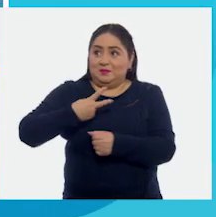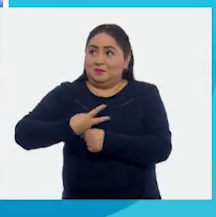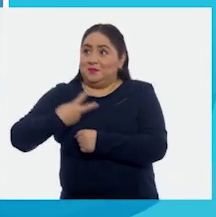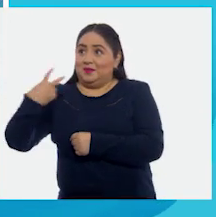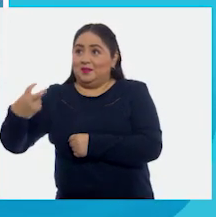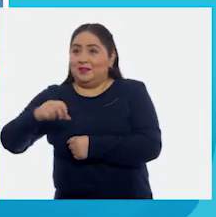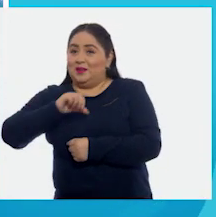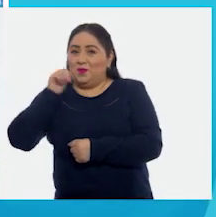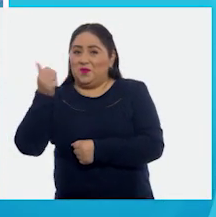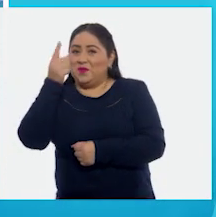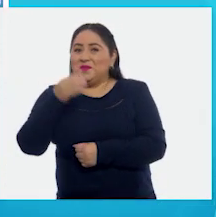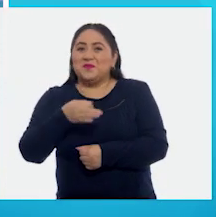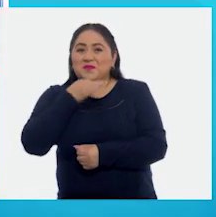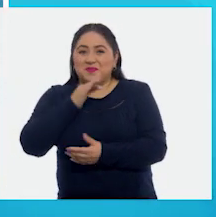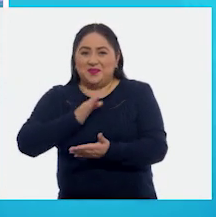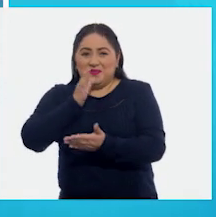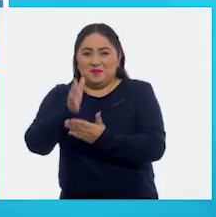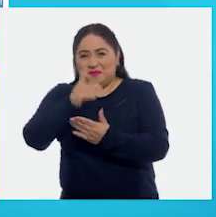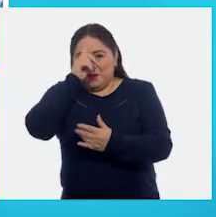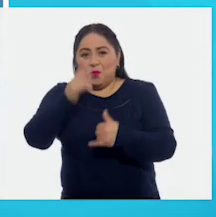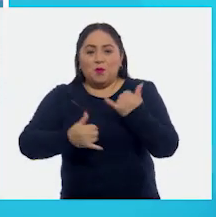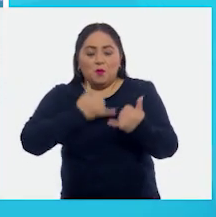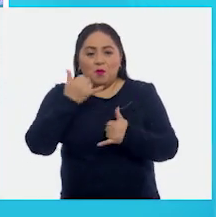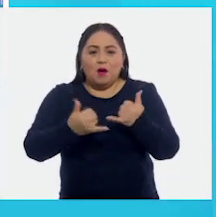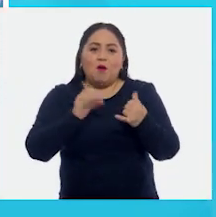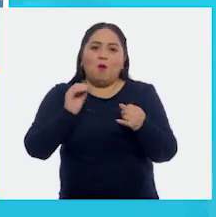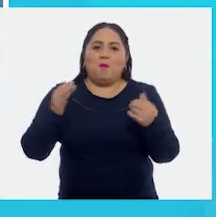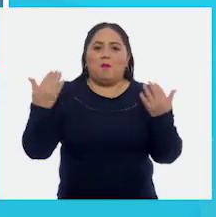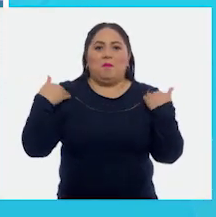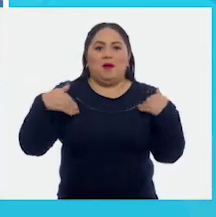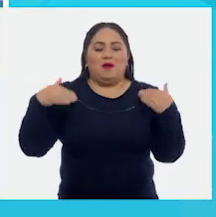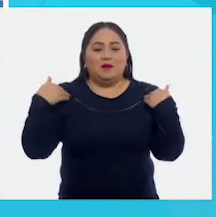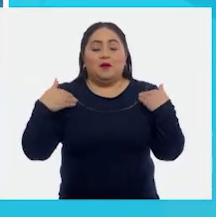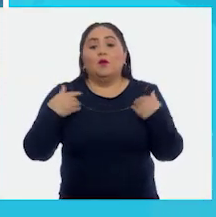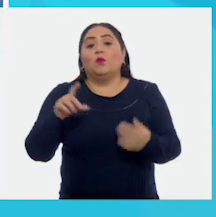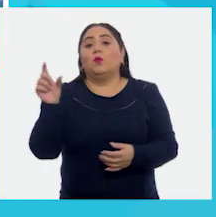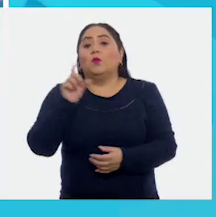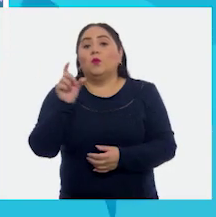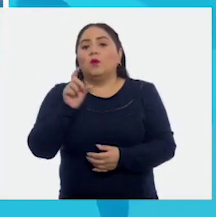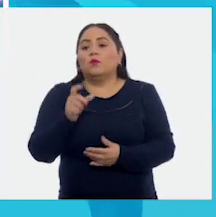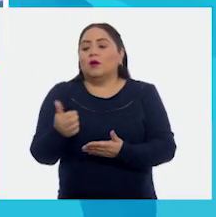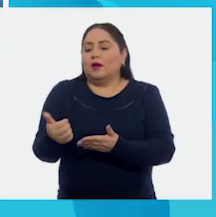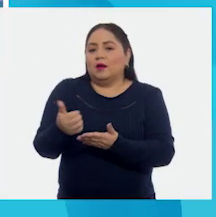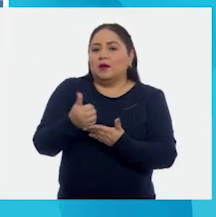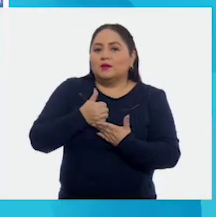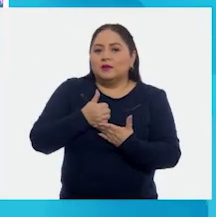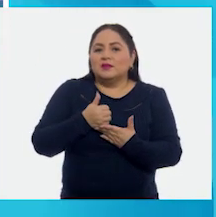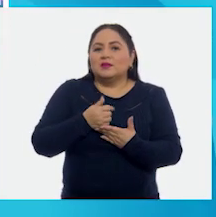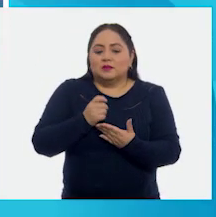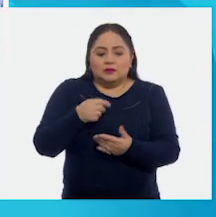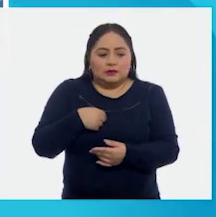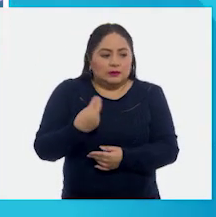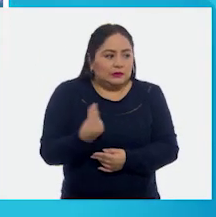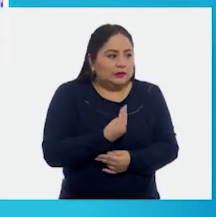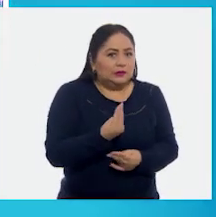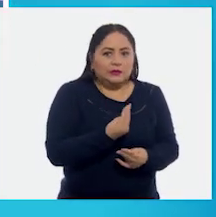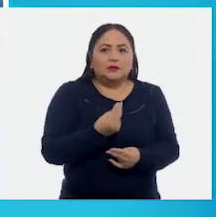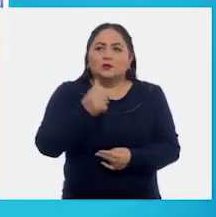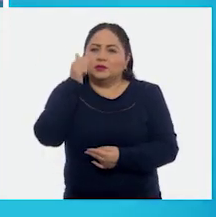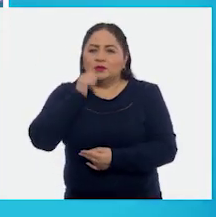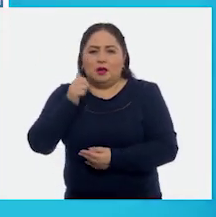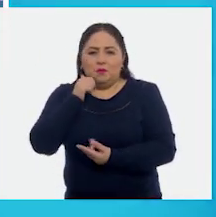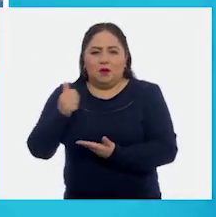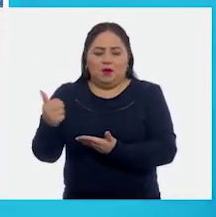a una fiesta, a jugar o a pasear. Cuando nos ayudan en el momento que más lo